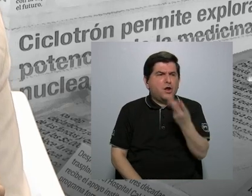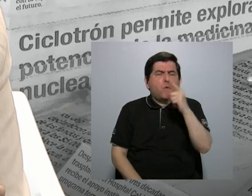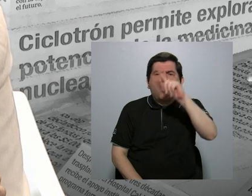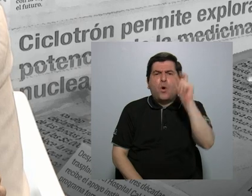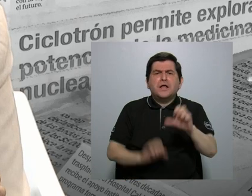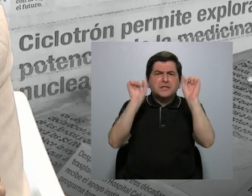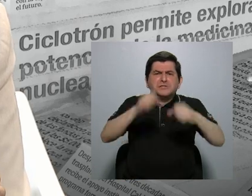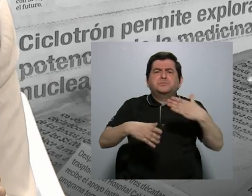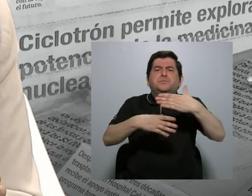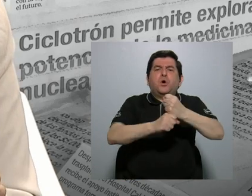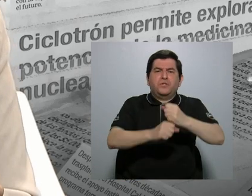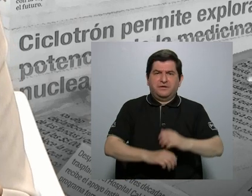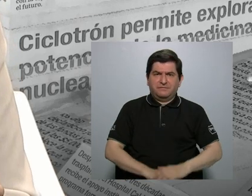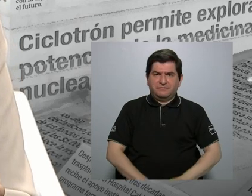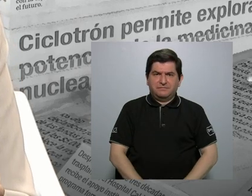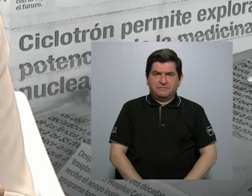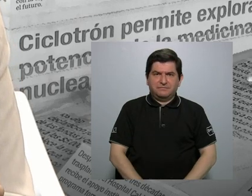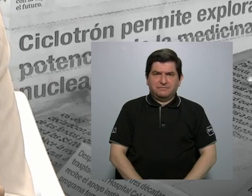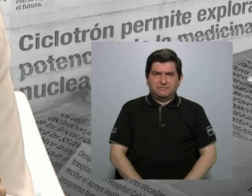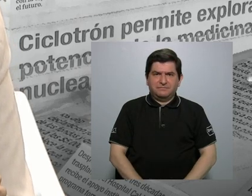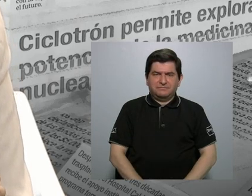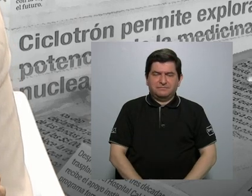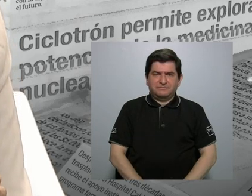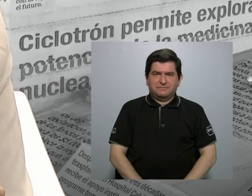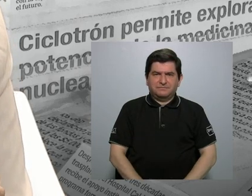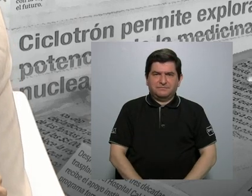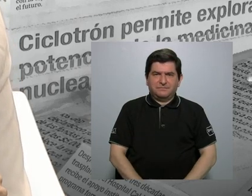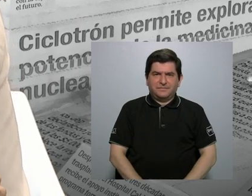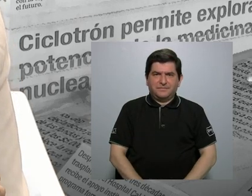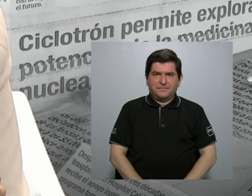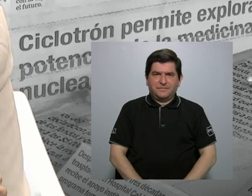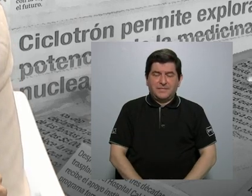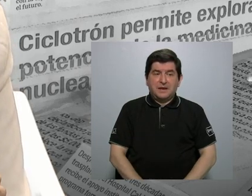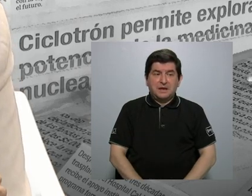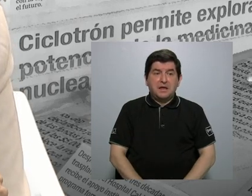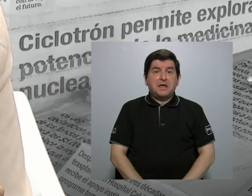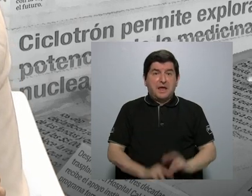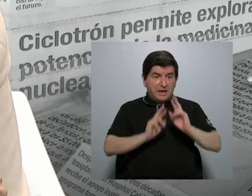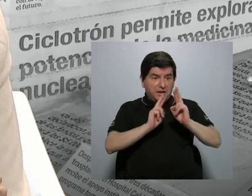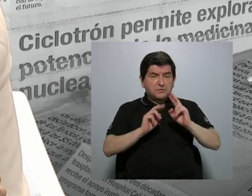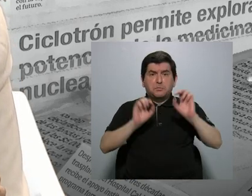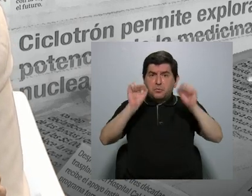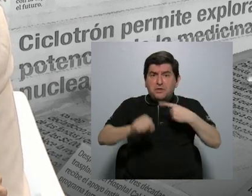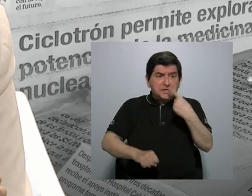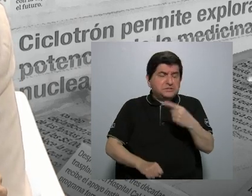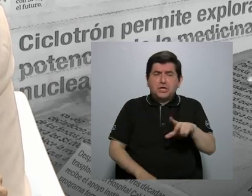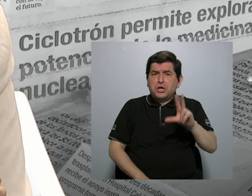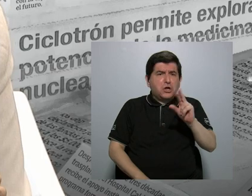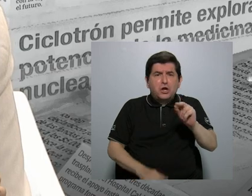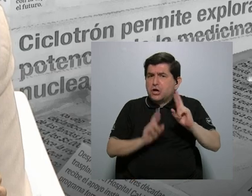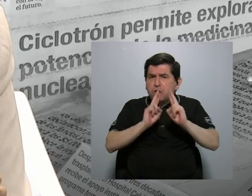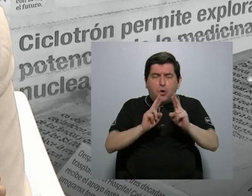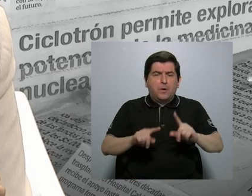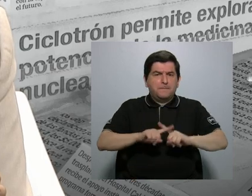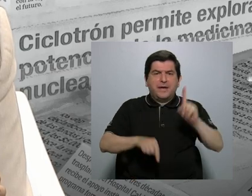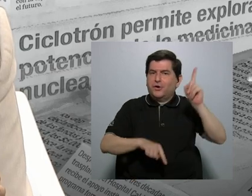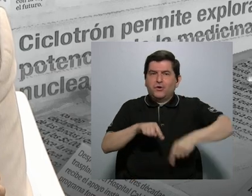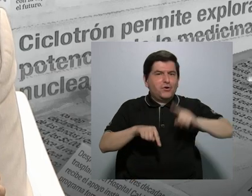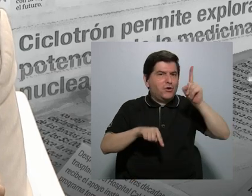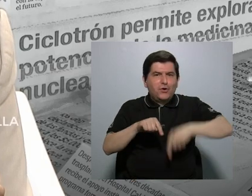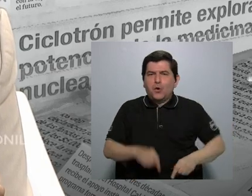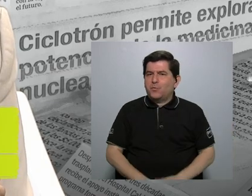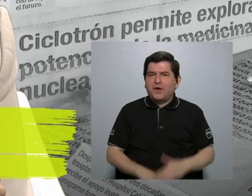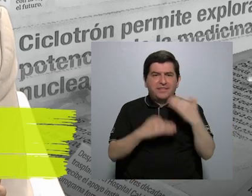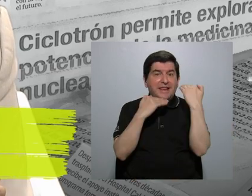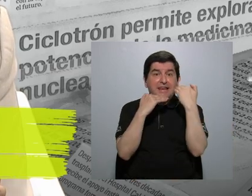preguntas puede hacer. El interlocutor puede denegar esa pregunta, pero no puede verse